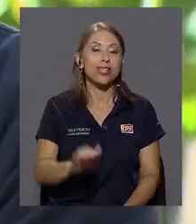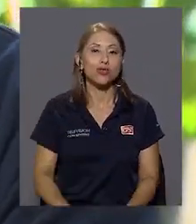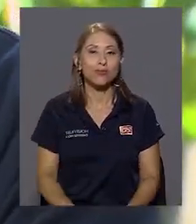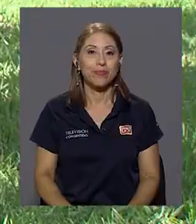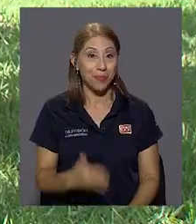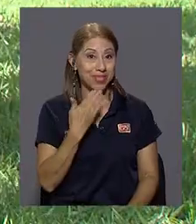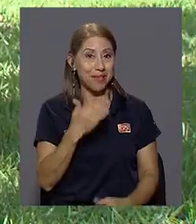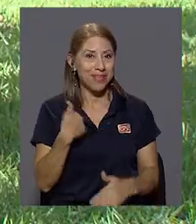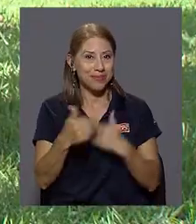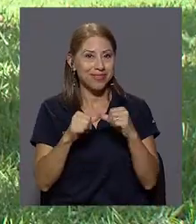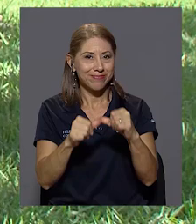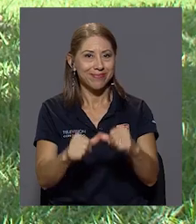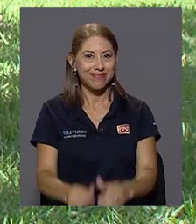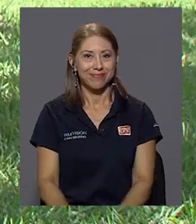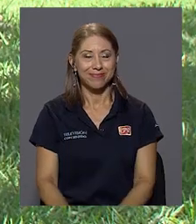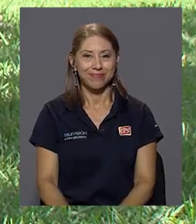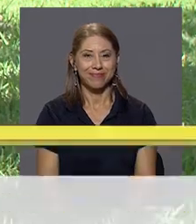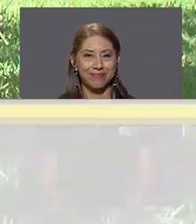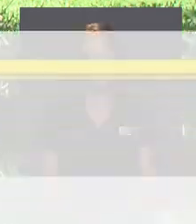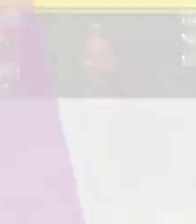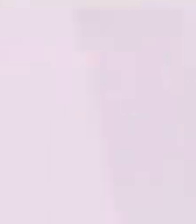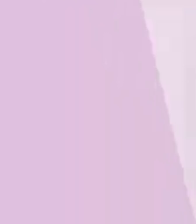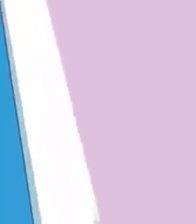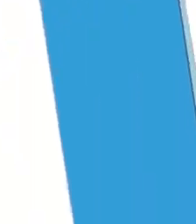Muchísimas gracias. Regresamos en unos minutos.